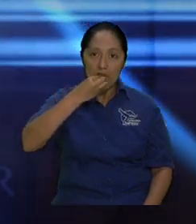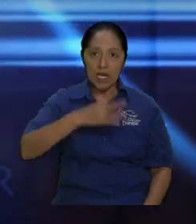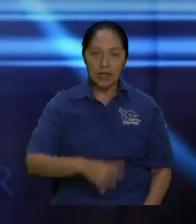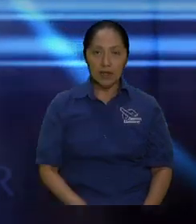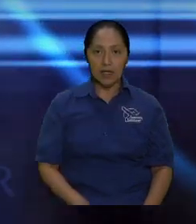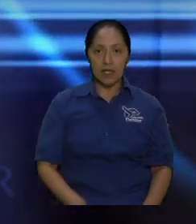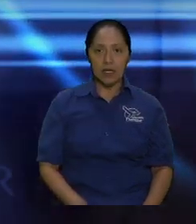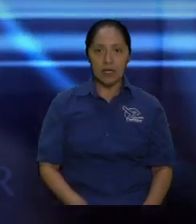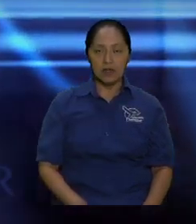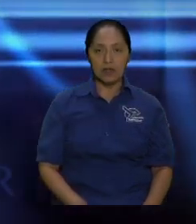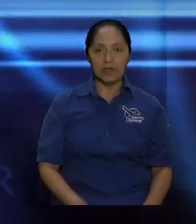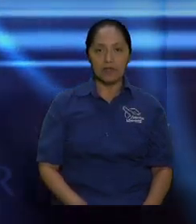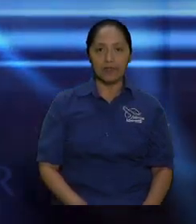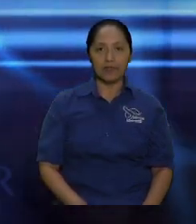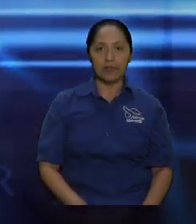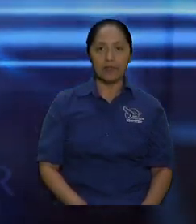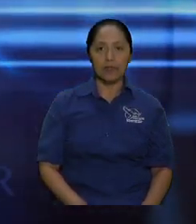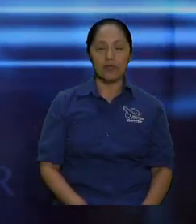físico.